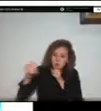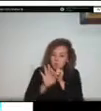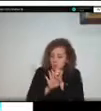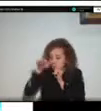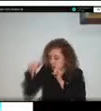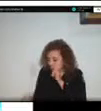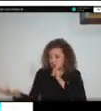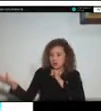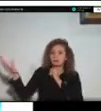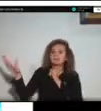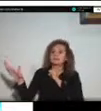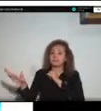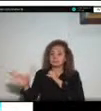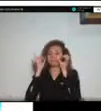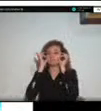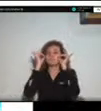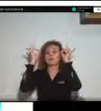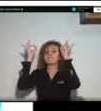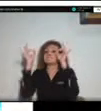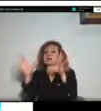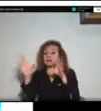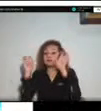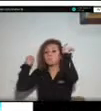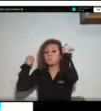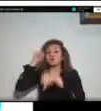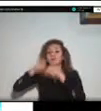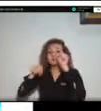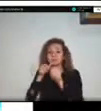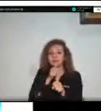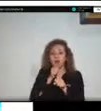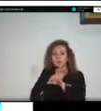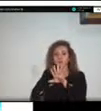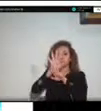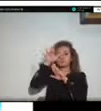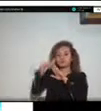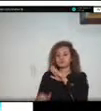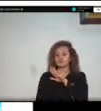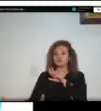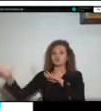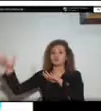amplía la susceptibilidad los desbordamientos realmente se hacen mucho más